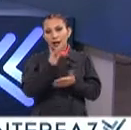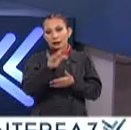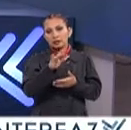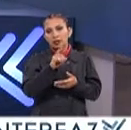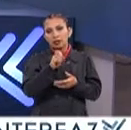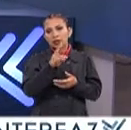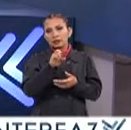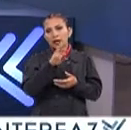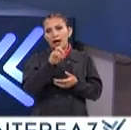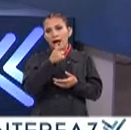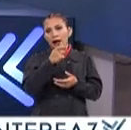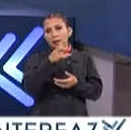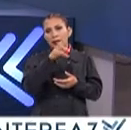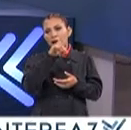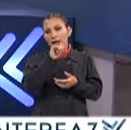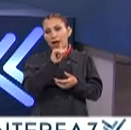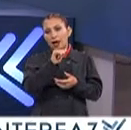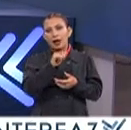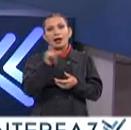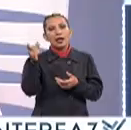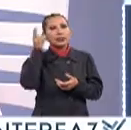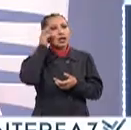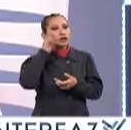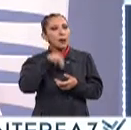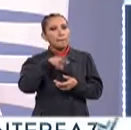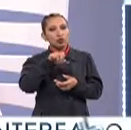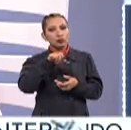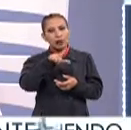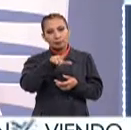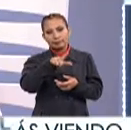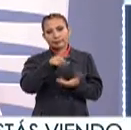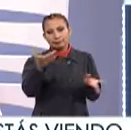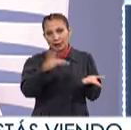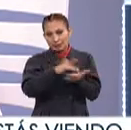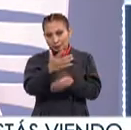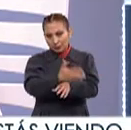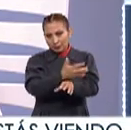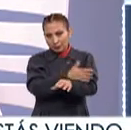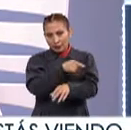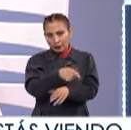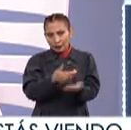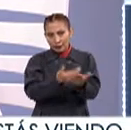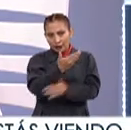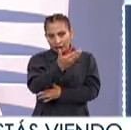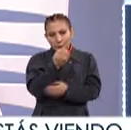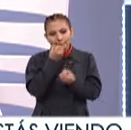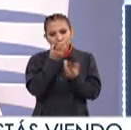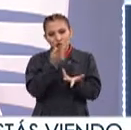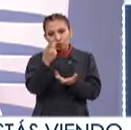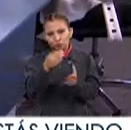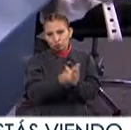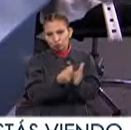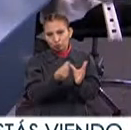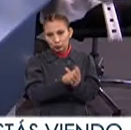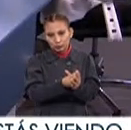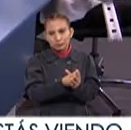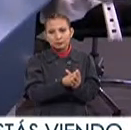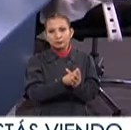gracias Doctora Sala Gabriela Baza Sánchez Directora del Museo Nacional del Terminal Gracias por haber estado Con nosotros esta mañana Compartirnos este curso